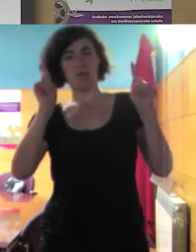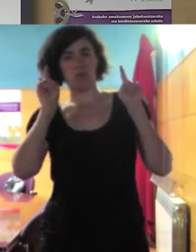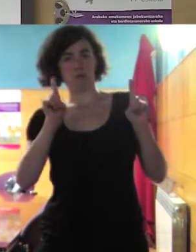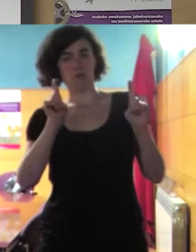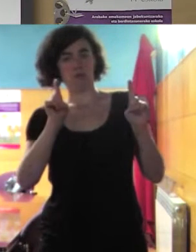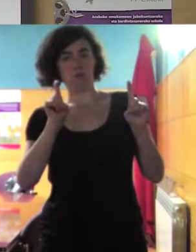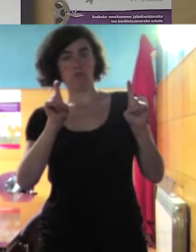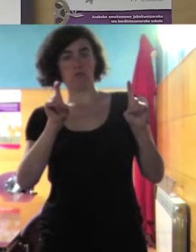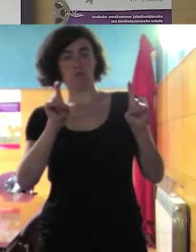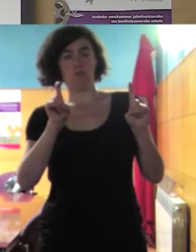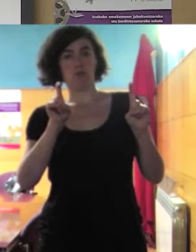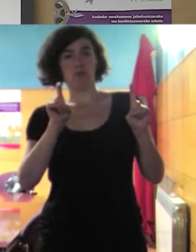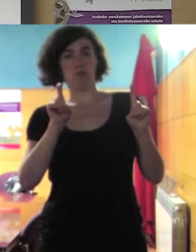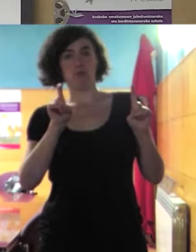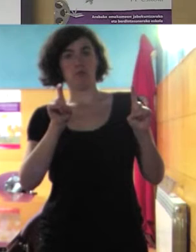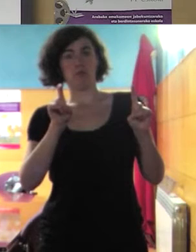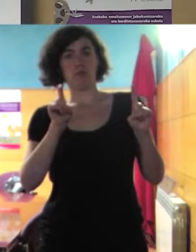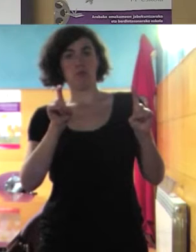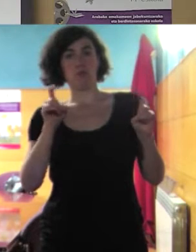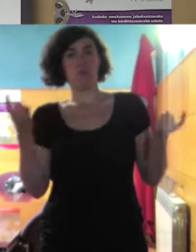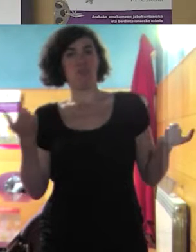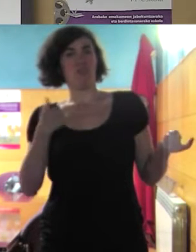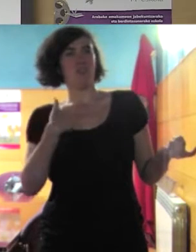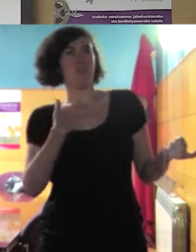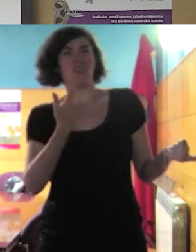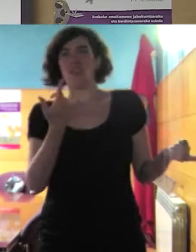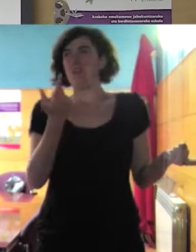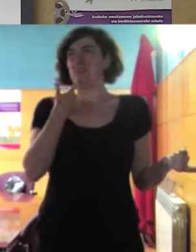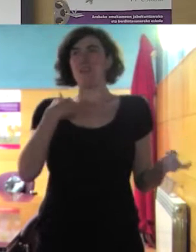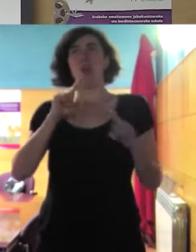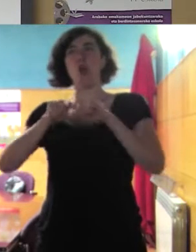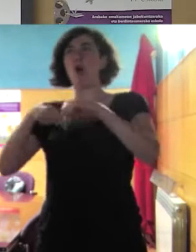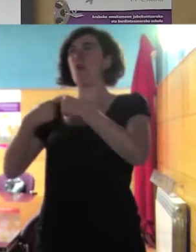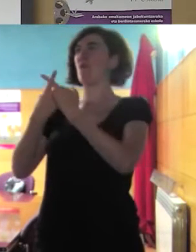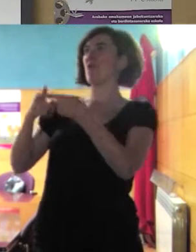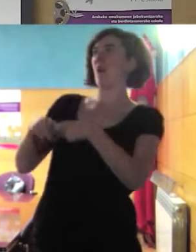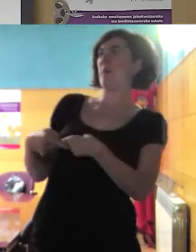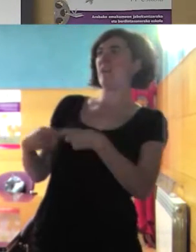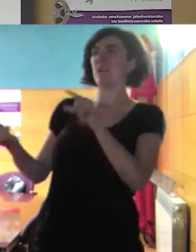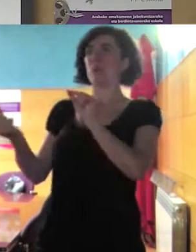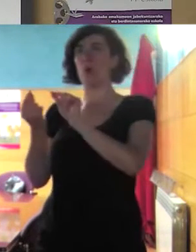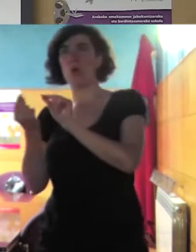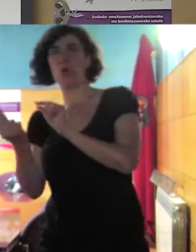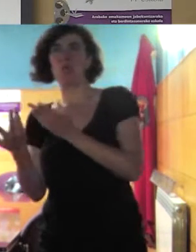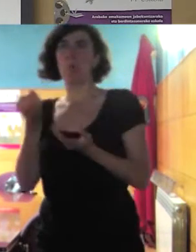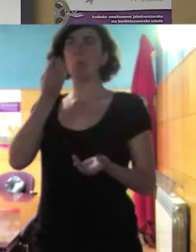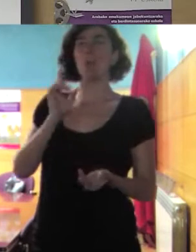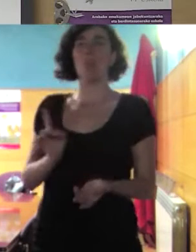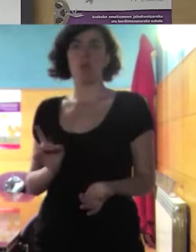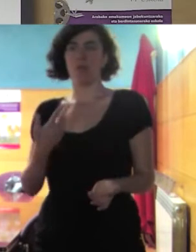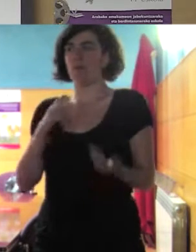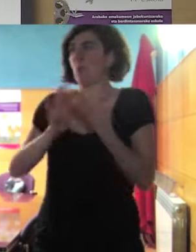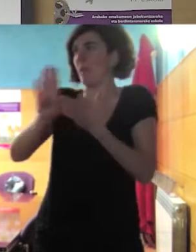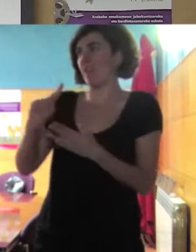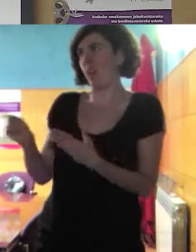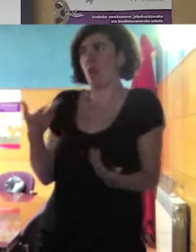a mí no me vengas con que no tienes química con la familia es que tú no eres su vecina tú eres la maestra entonces a mí la